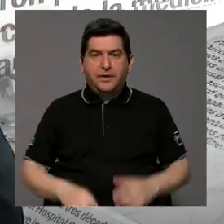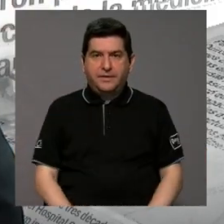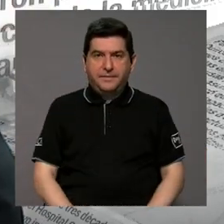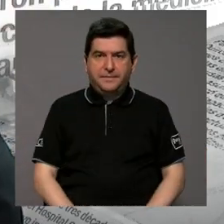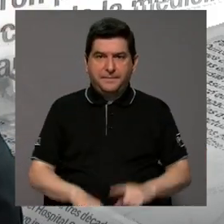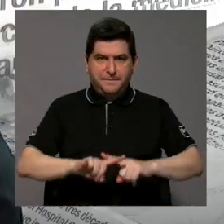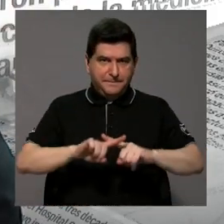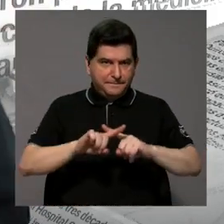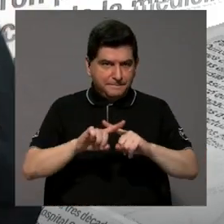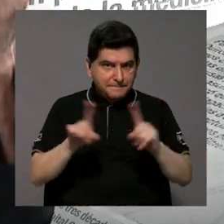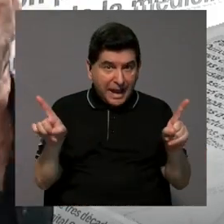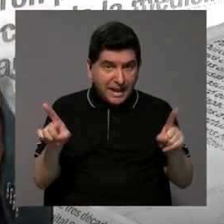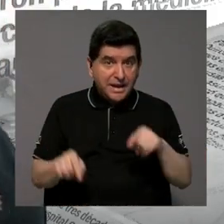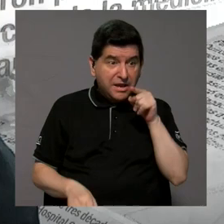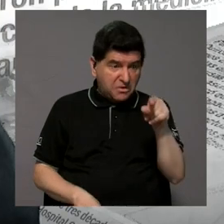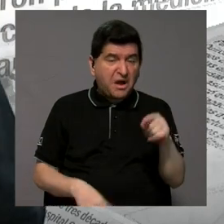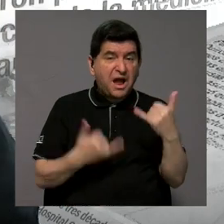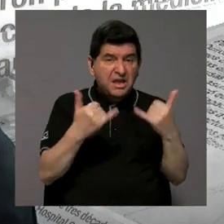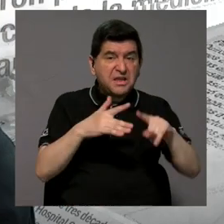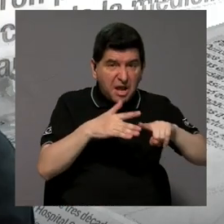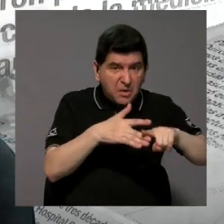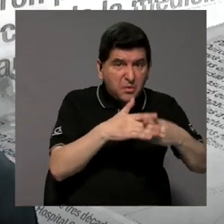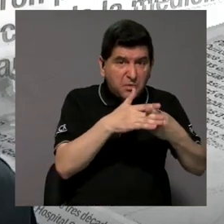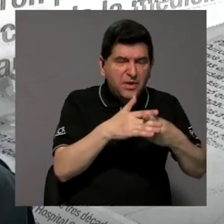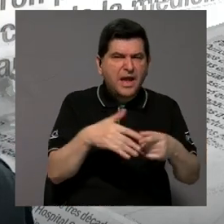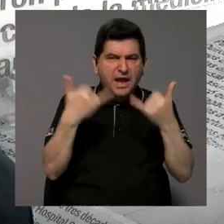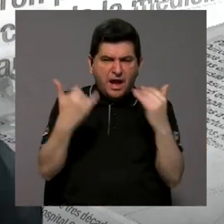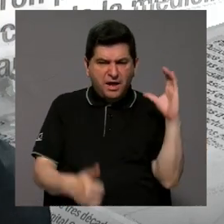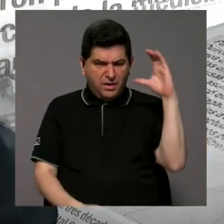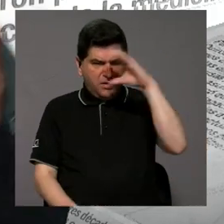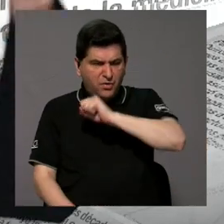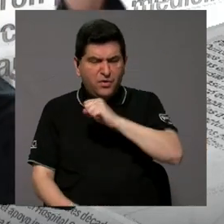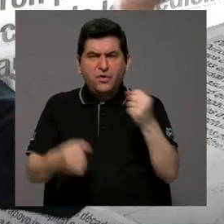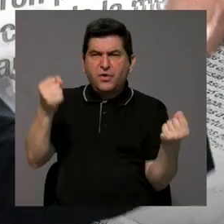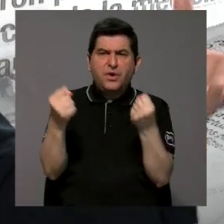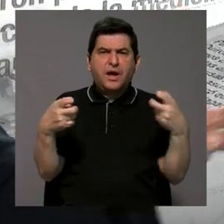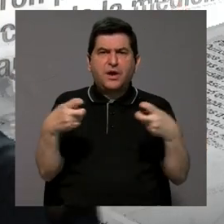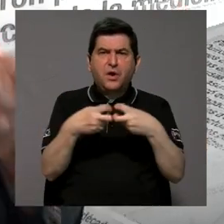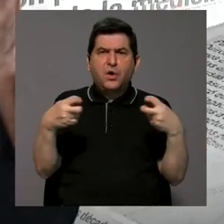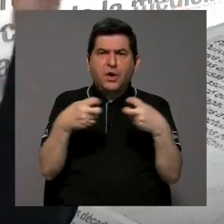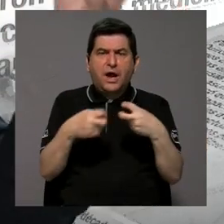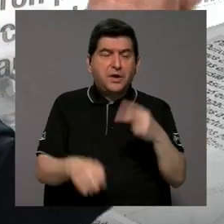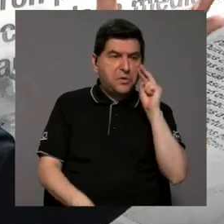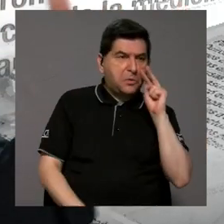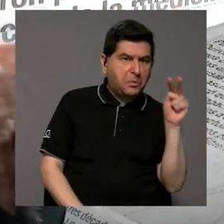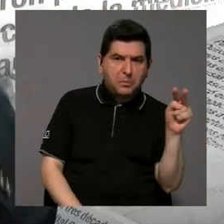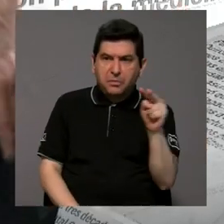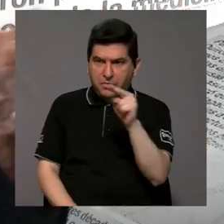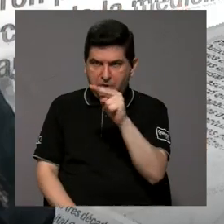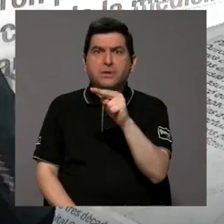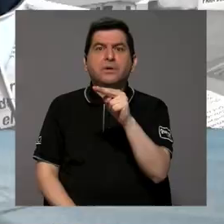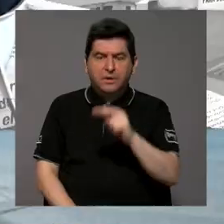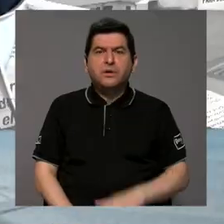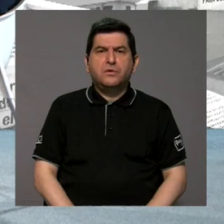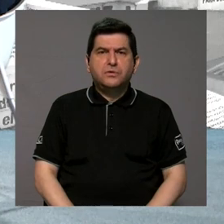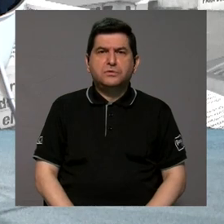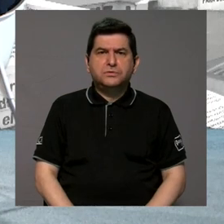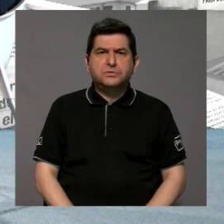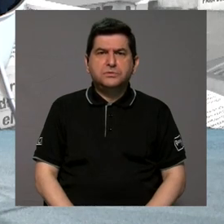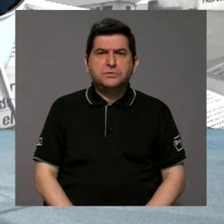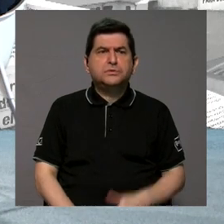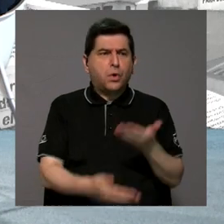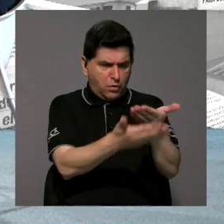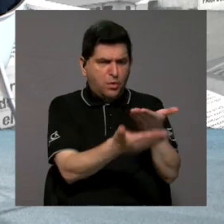ahí estaba. Eso es lo que estamos notando con los carros eléctricos. Los vemos, vemos que cada vez se